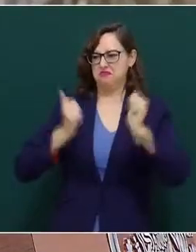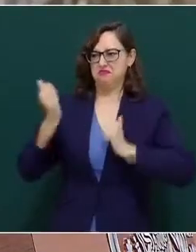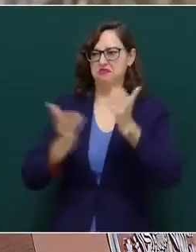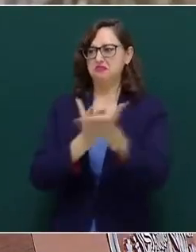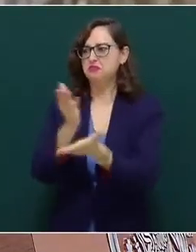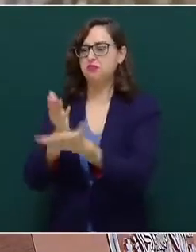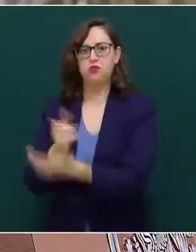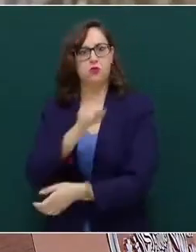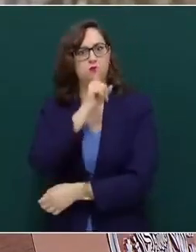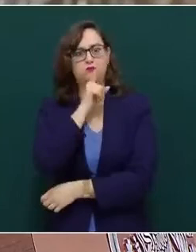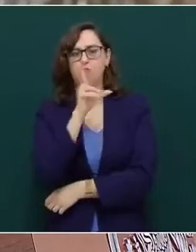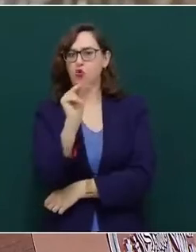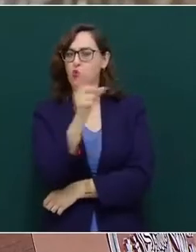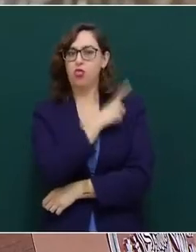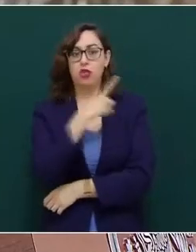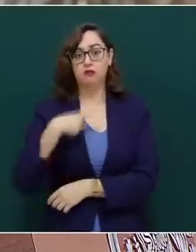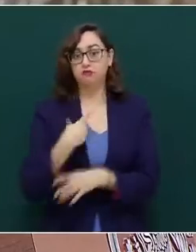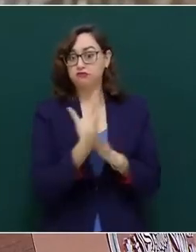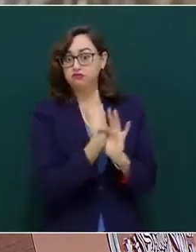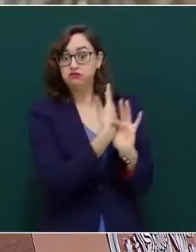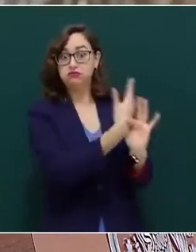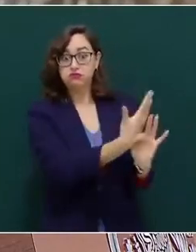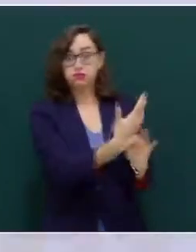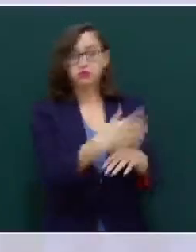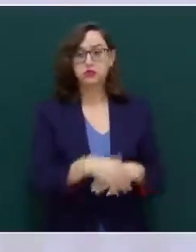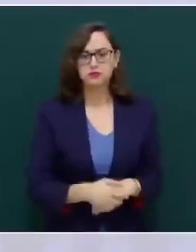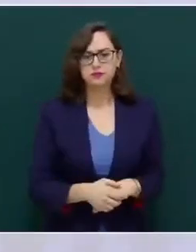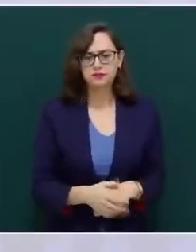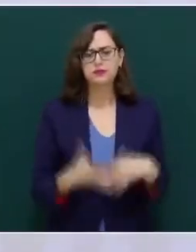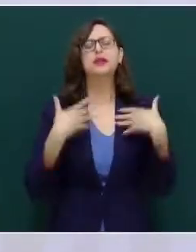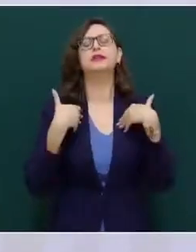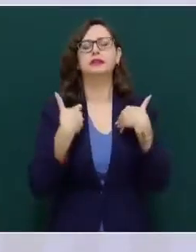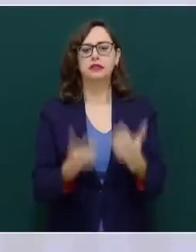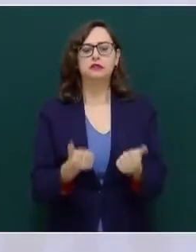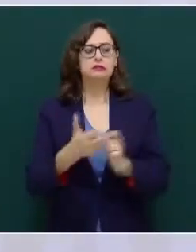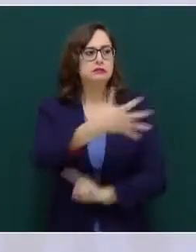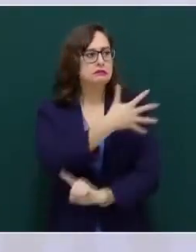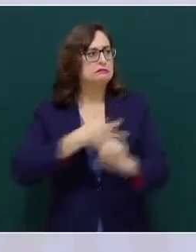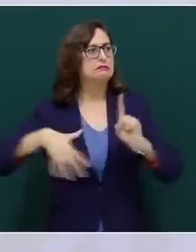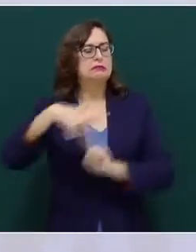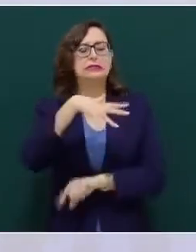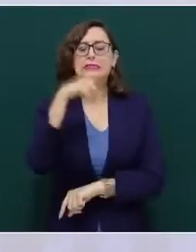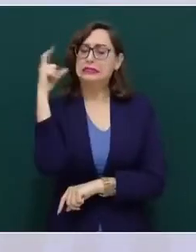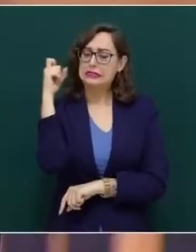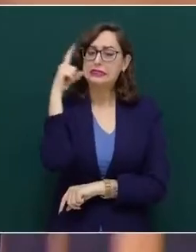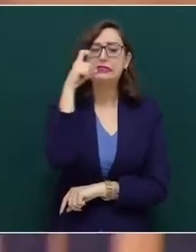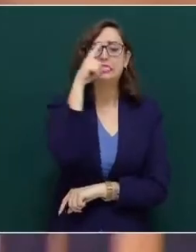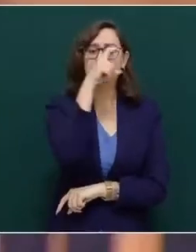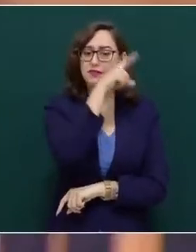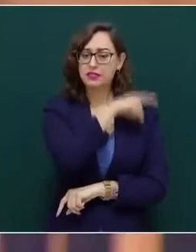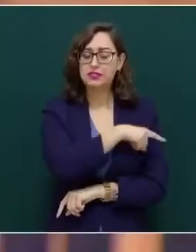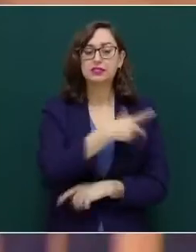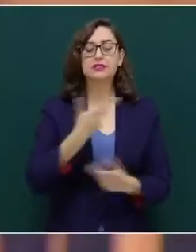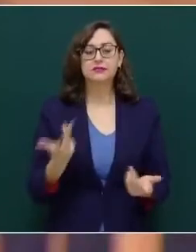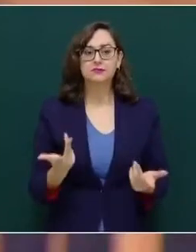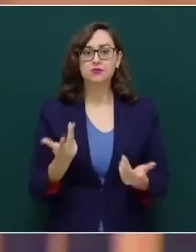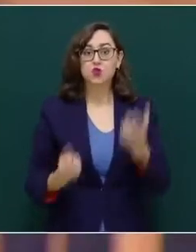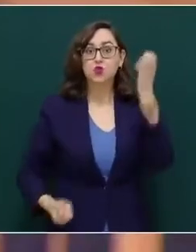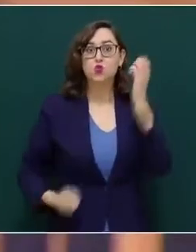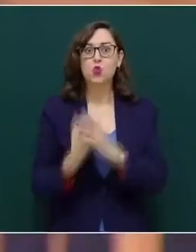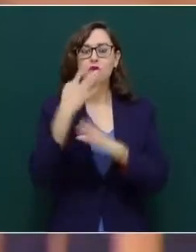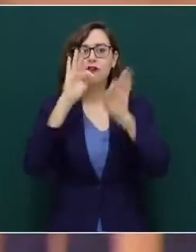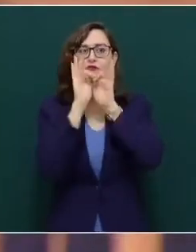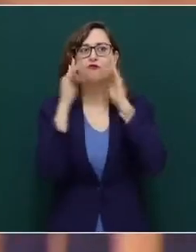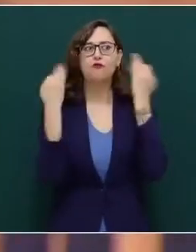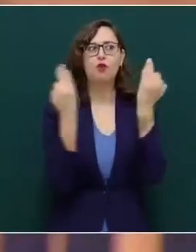consciente que se trata de un asunto complejo que requiere de una nueva visión política y económica.